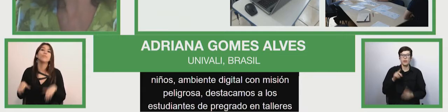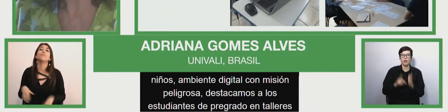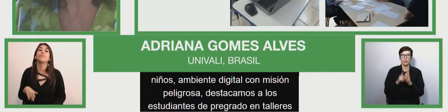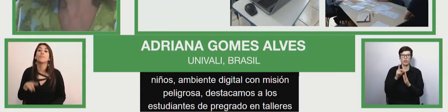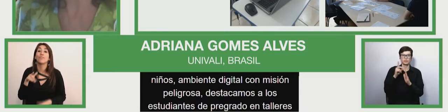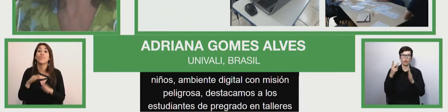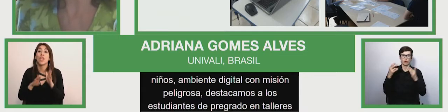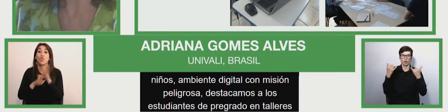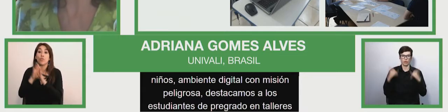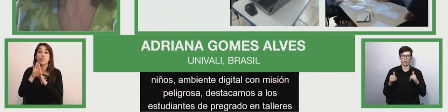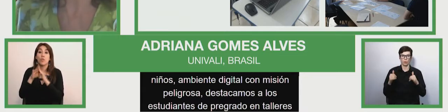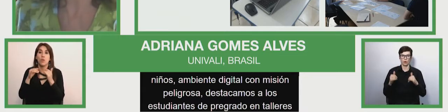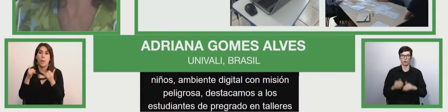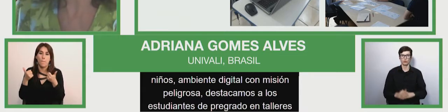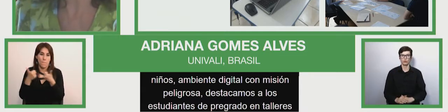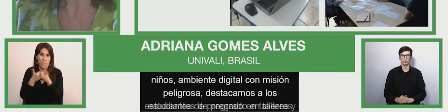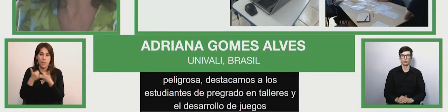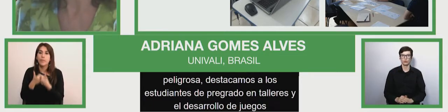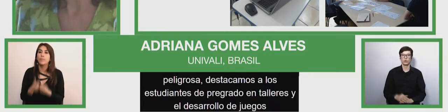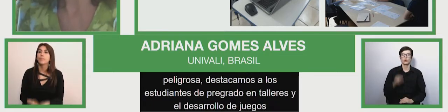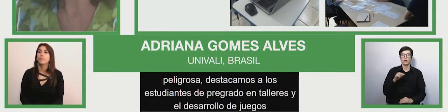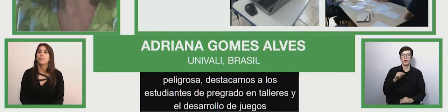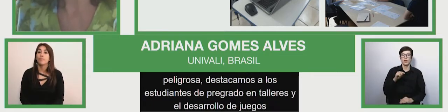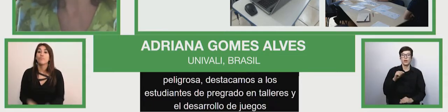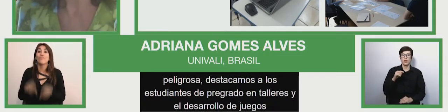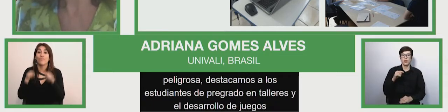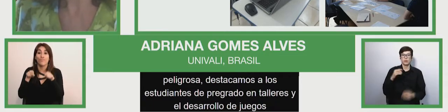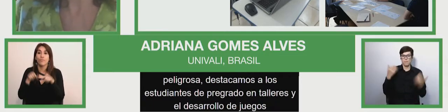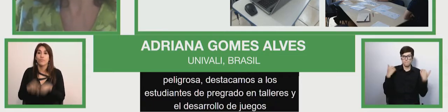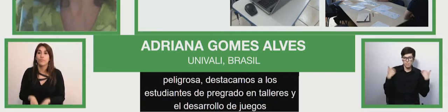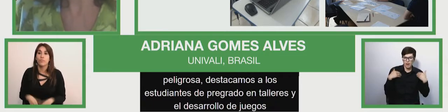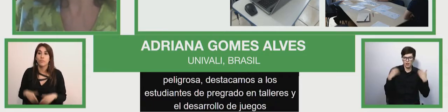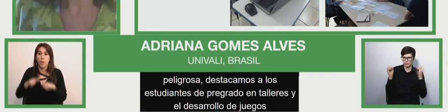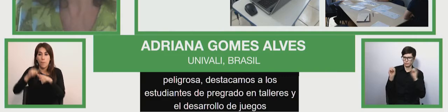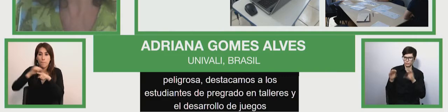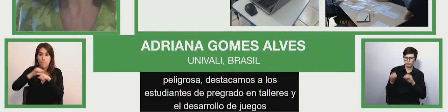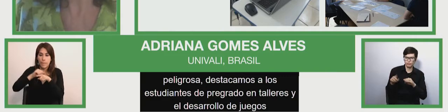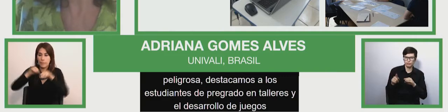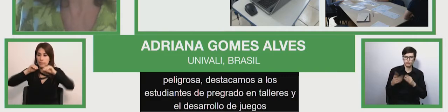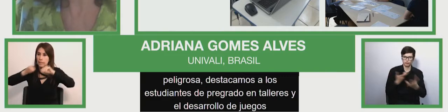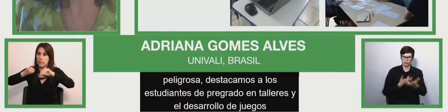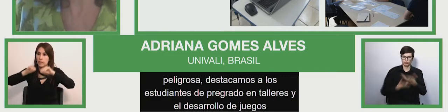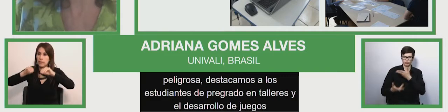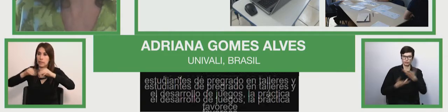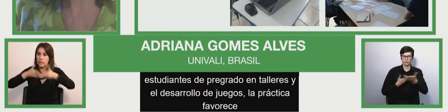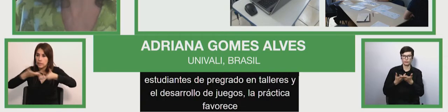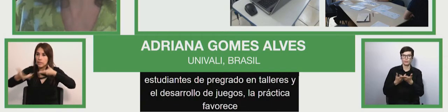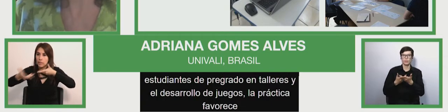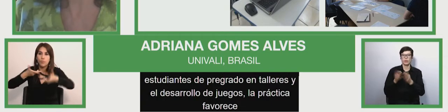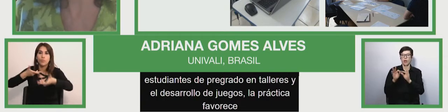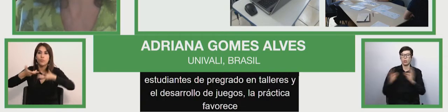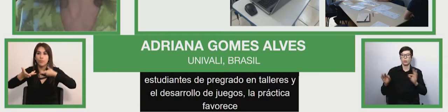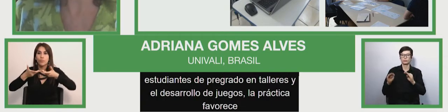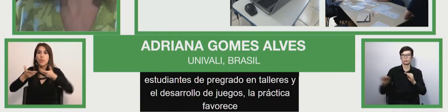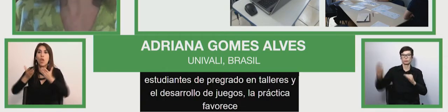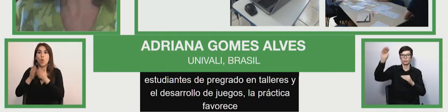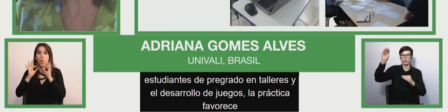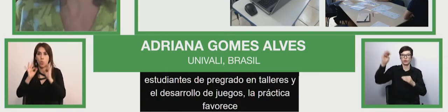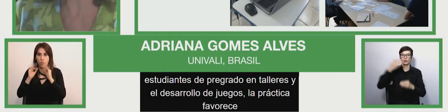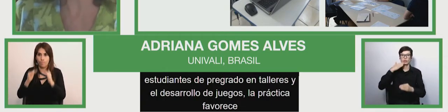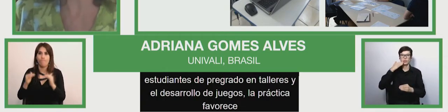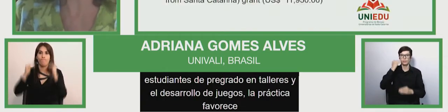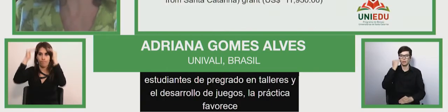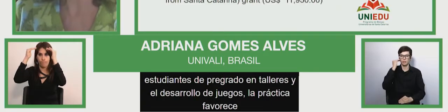juego. La práctica favorece intercursión y el intercambio entre la educación superior y